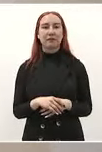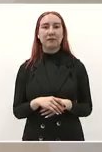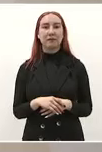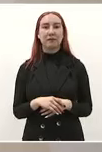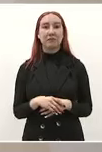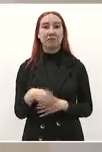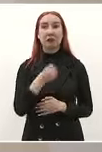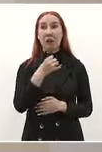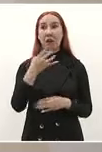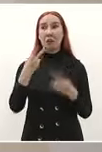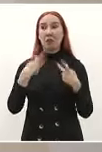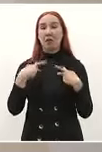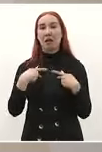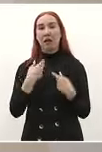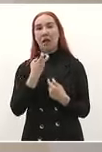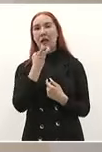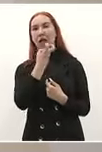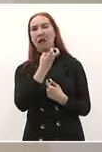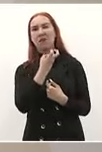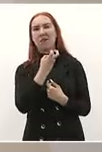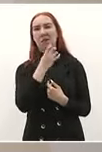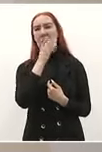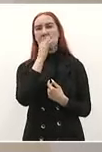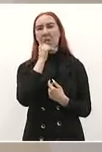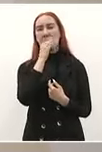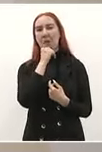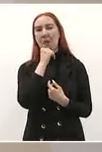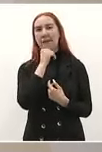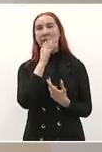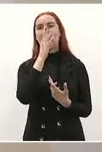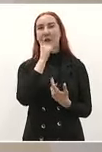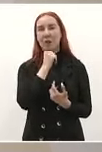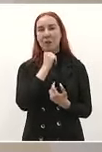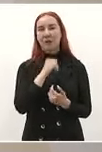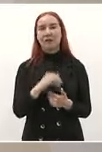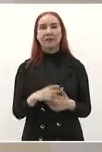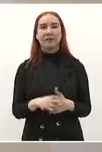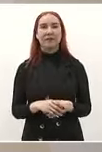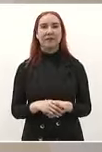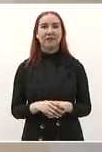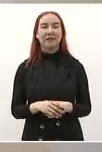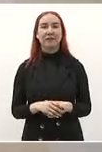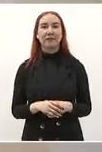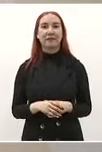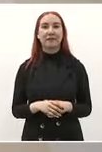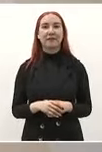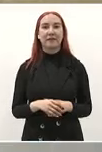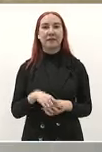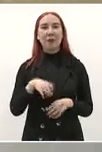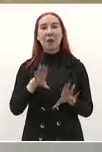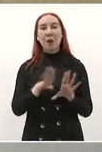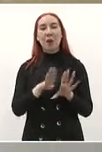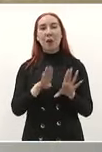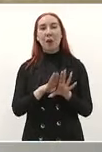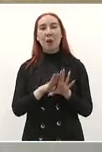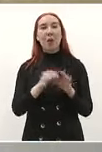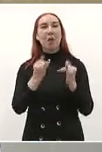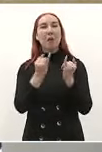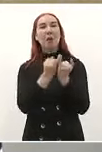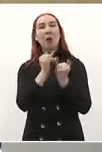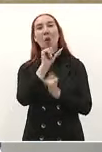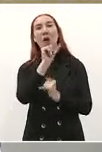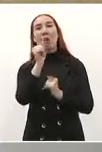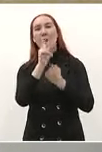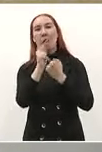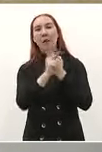dije dije que iba a ser un sistema mejor que el de Dinamarca y se ríe les he